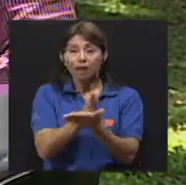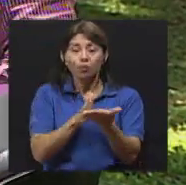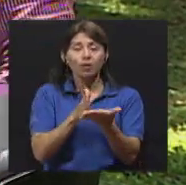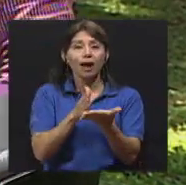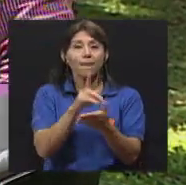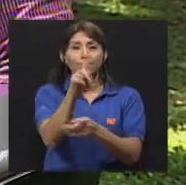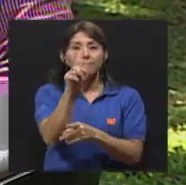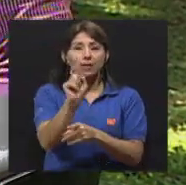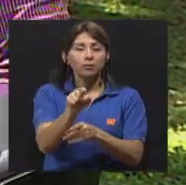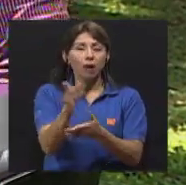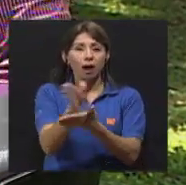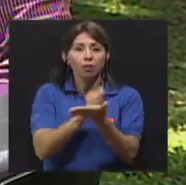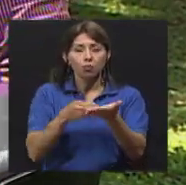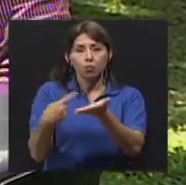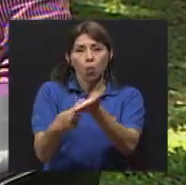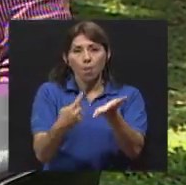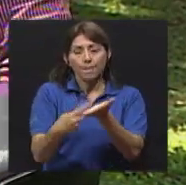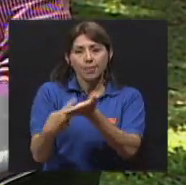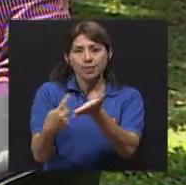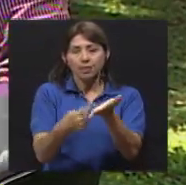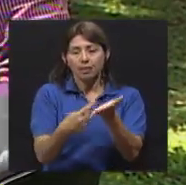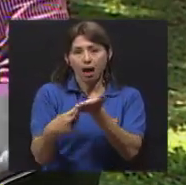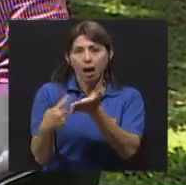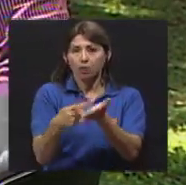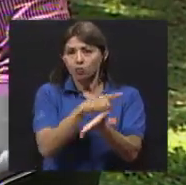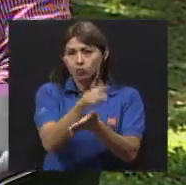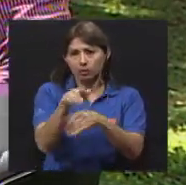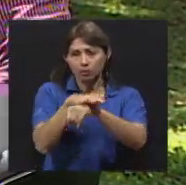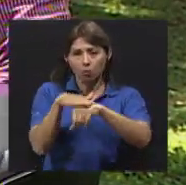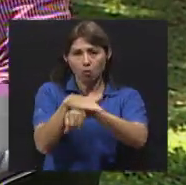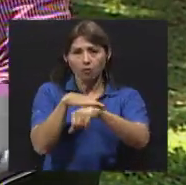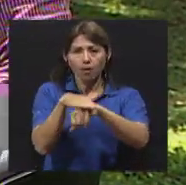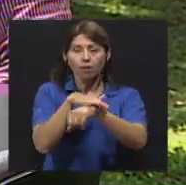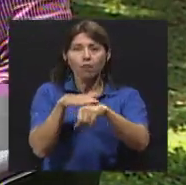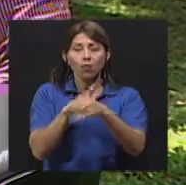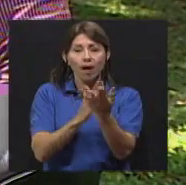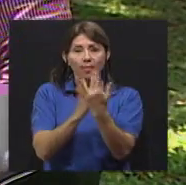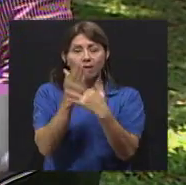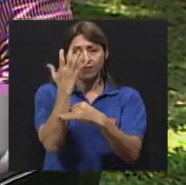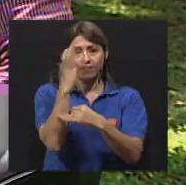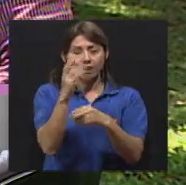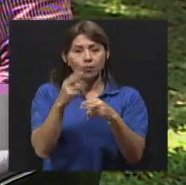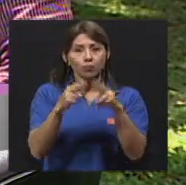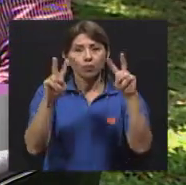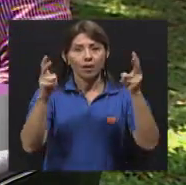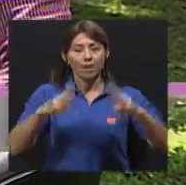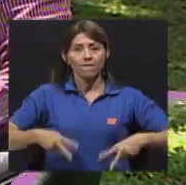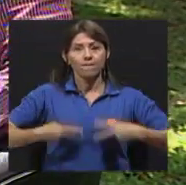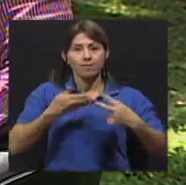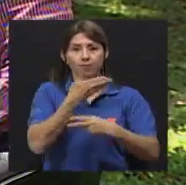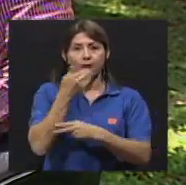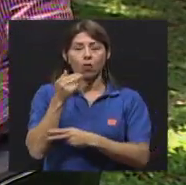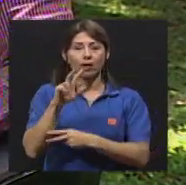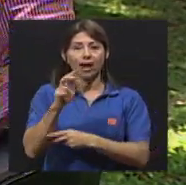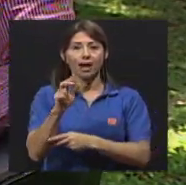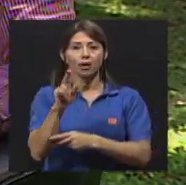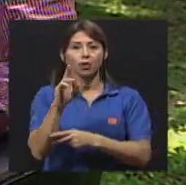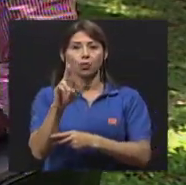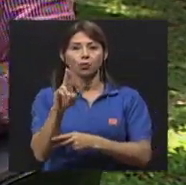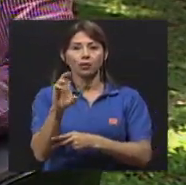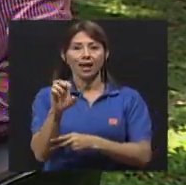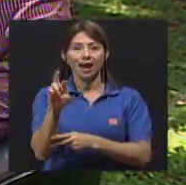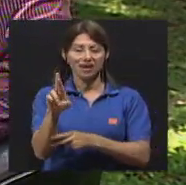tienen alguna pregunta o algún comentario que hacernos, por favor, en nuestro Facebook, Vivir Mejor, Canal UCR,